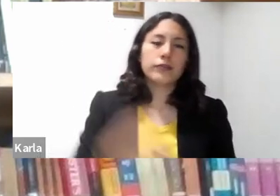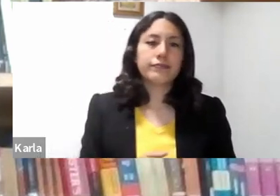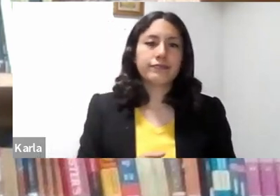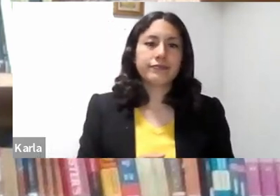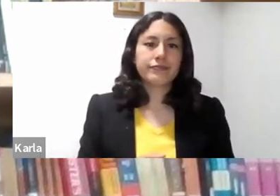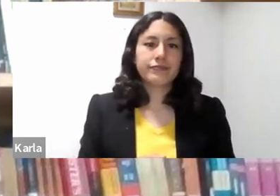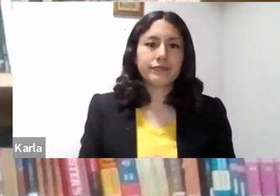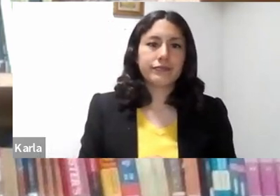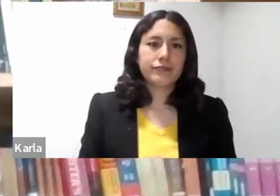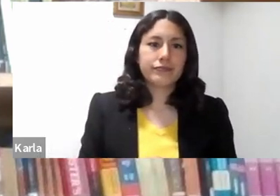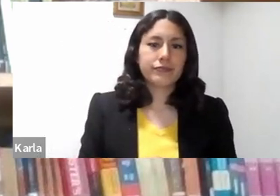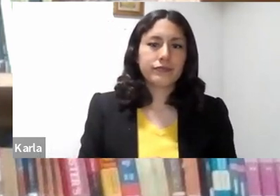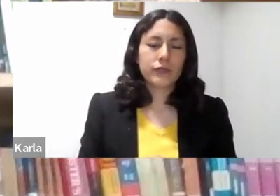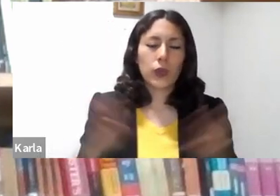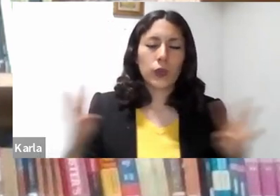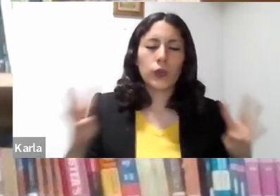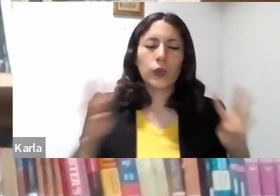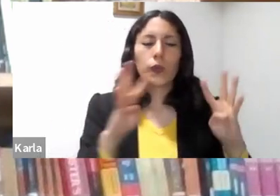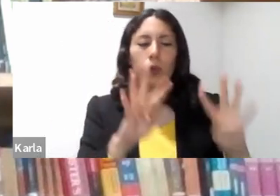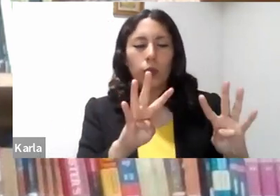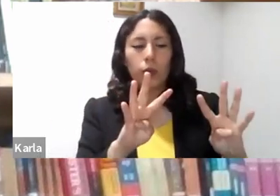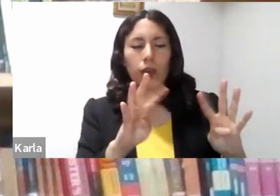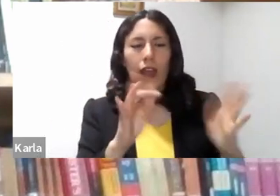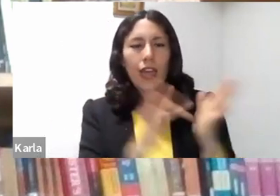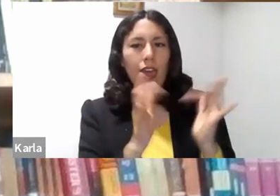los publicanos y los pecadores para escucharlo.